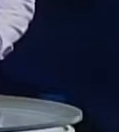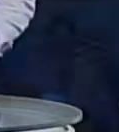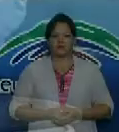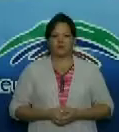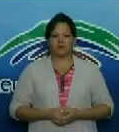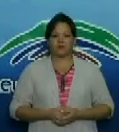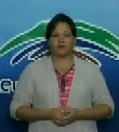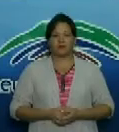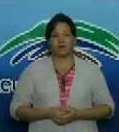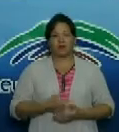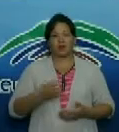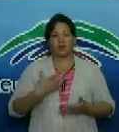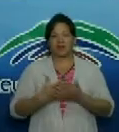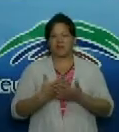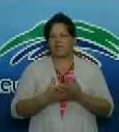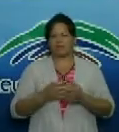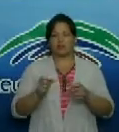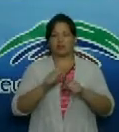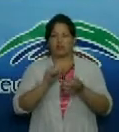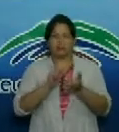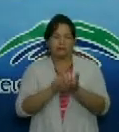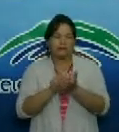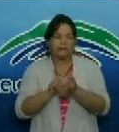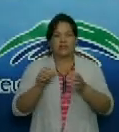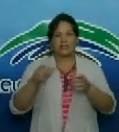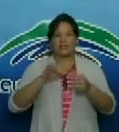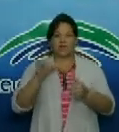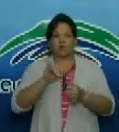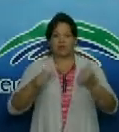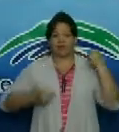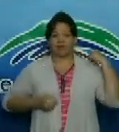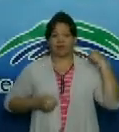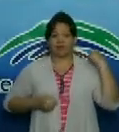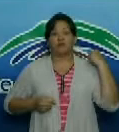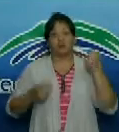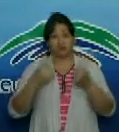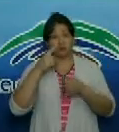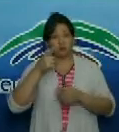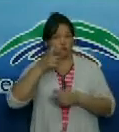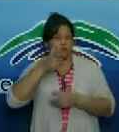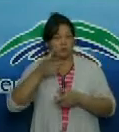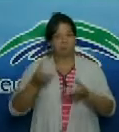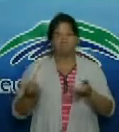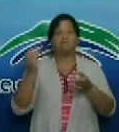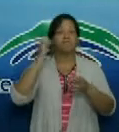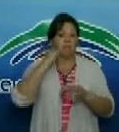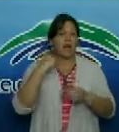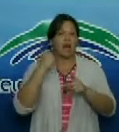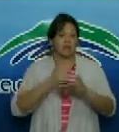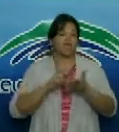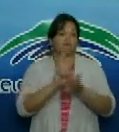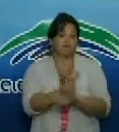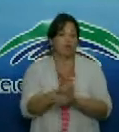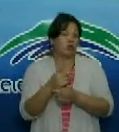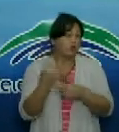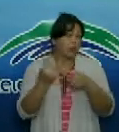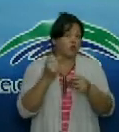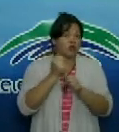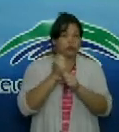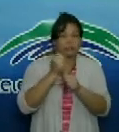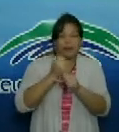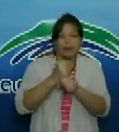y la empresa de seguridad y protección CEPRO también se suma a la lucha contra la COVID-19 ellos desempeñan un papel